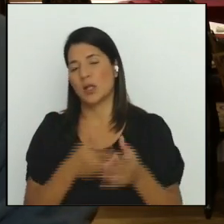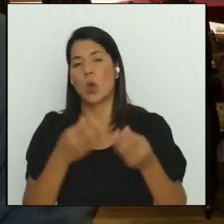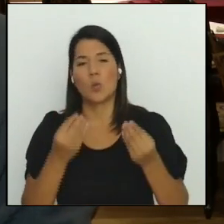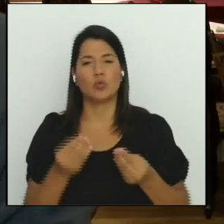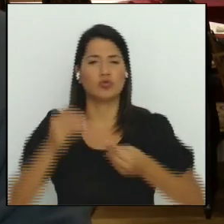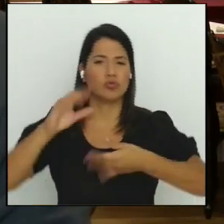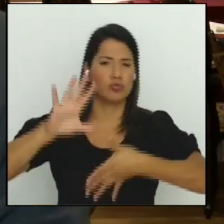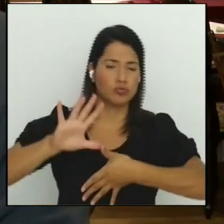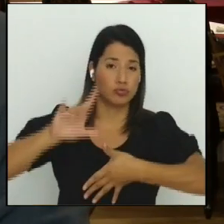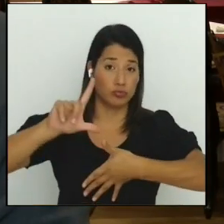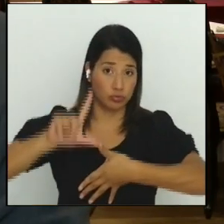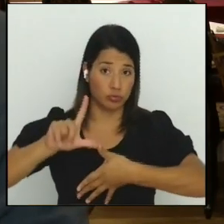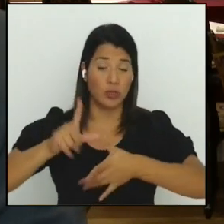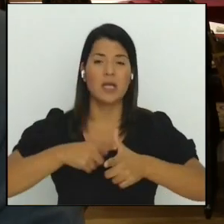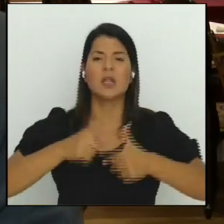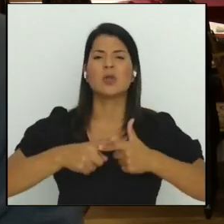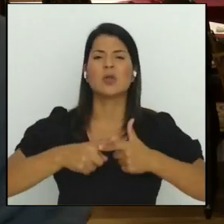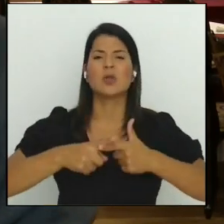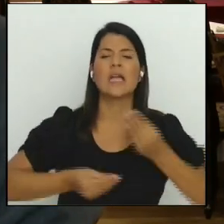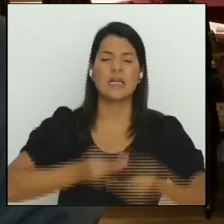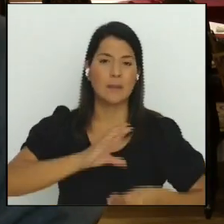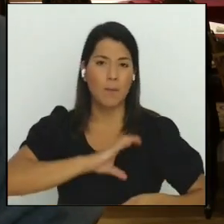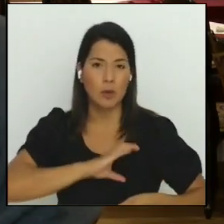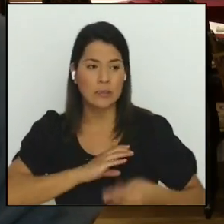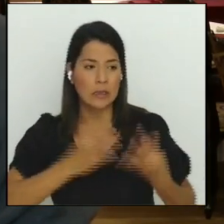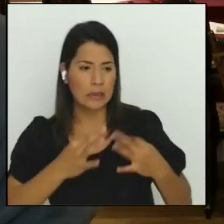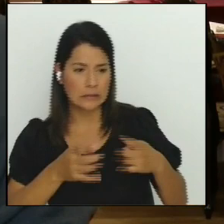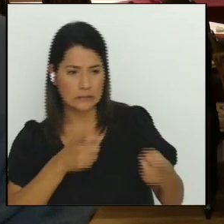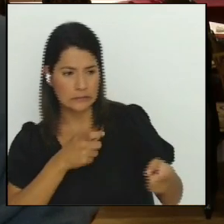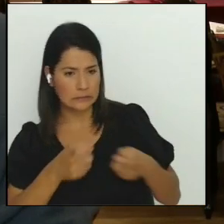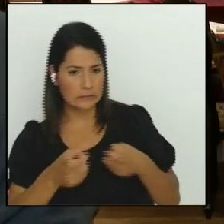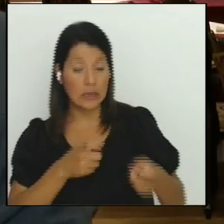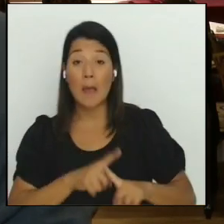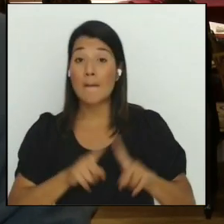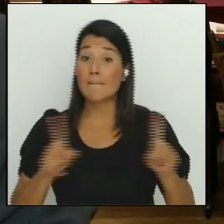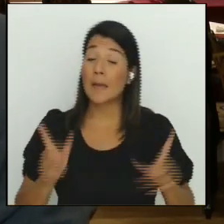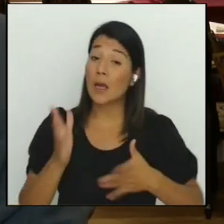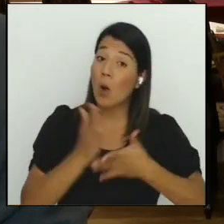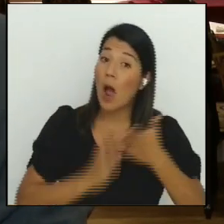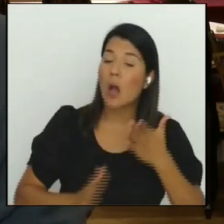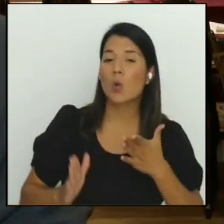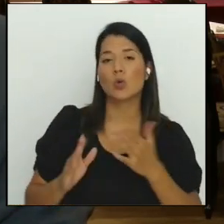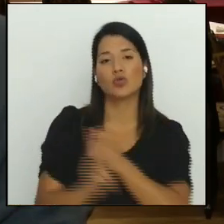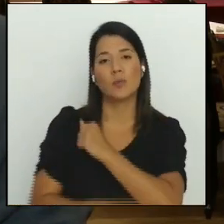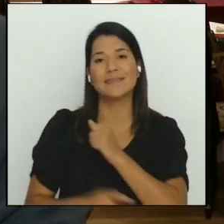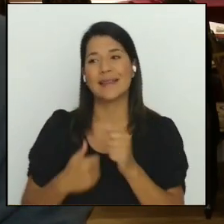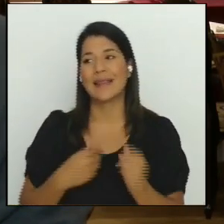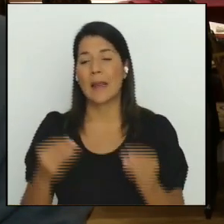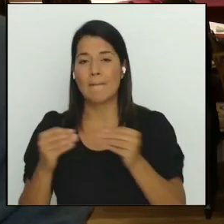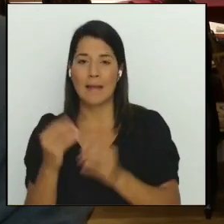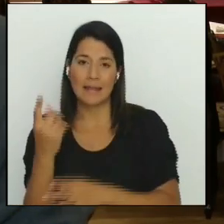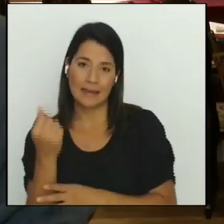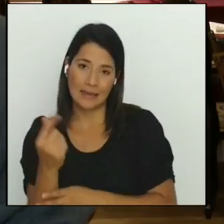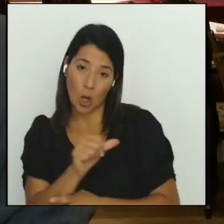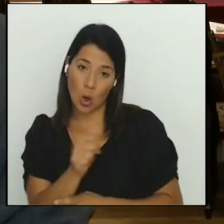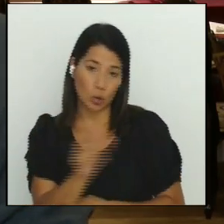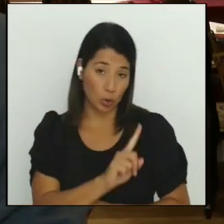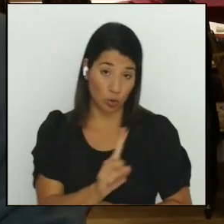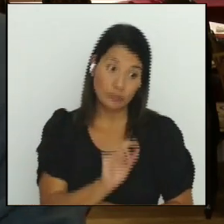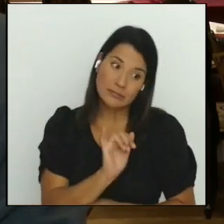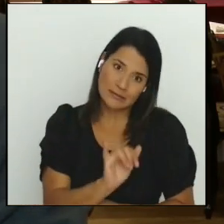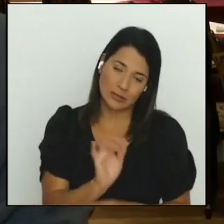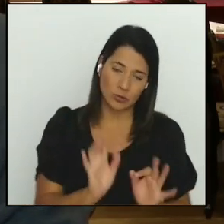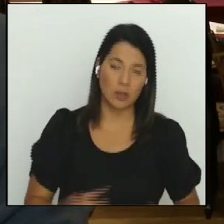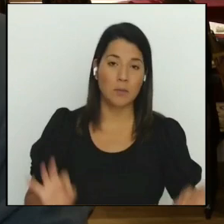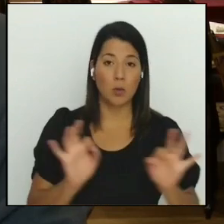es la contención criminal. Sin embargo, unos tienen más recursos que otros. Y yo creo que allí marca una diferencia importante. Pero si usted revisa las tasas latinoamericanas,